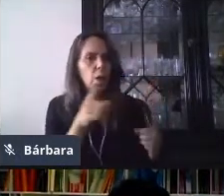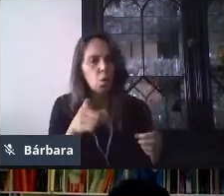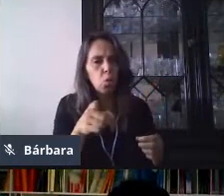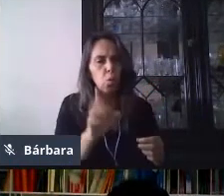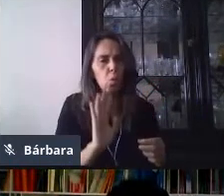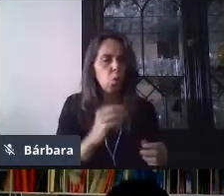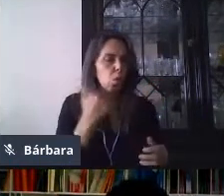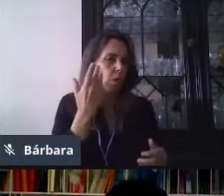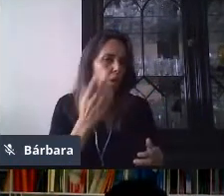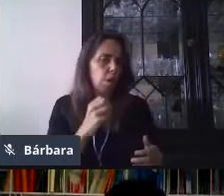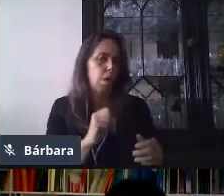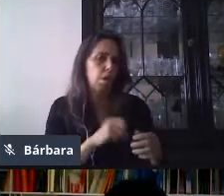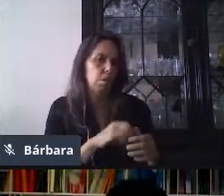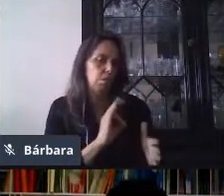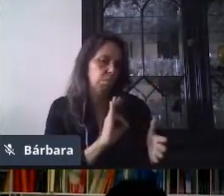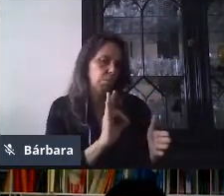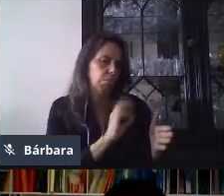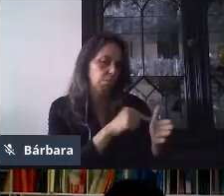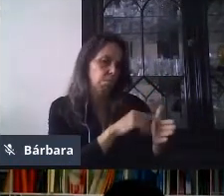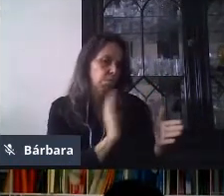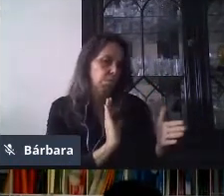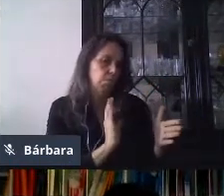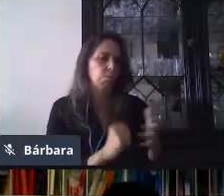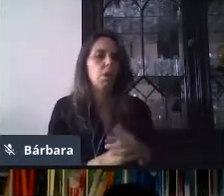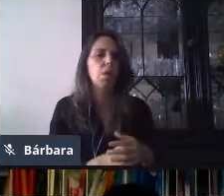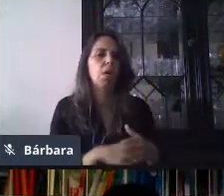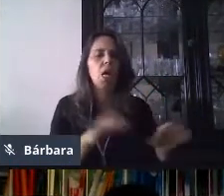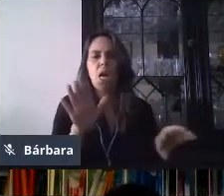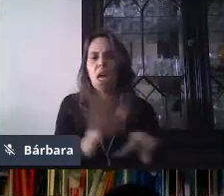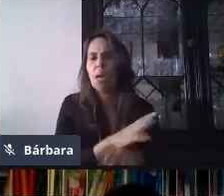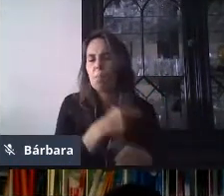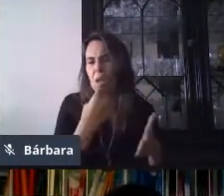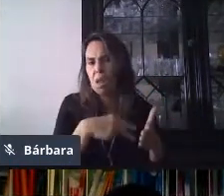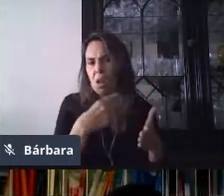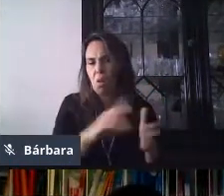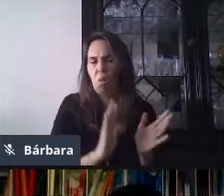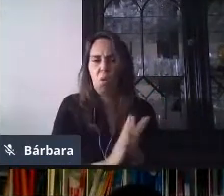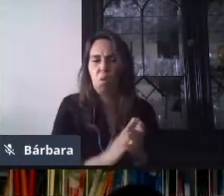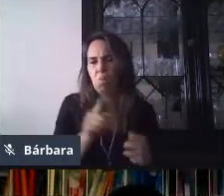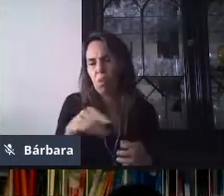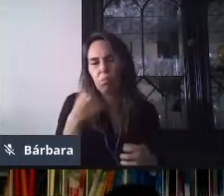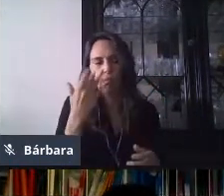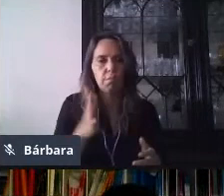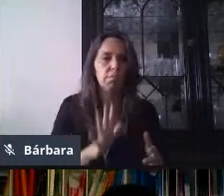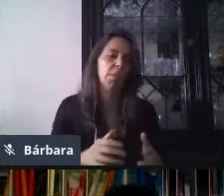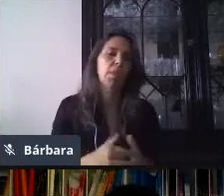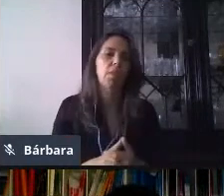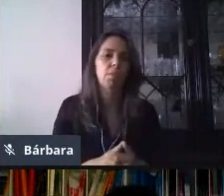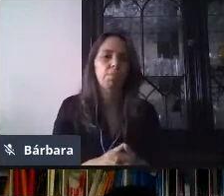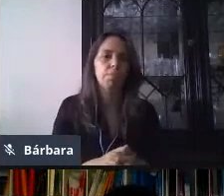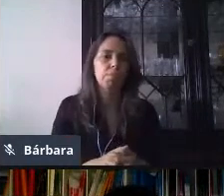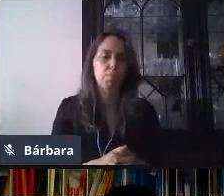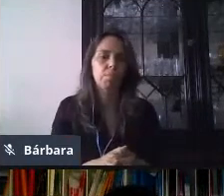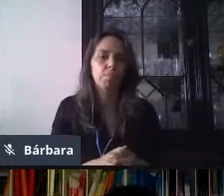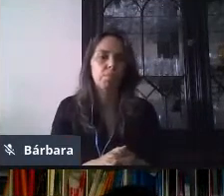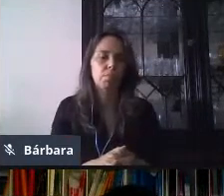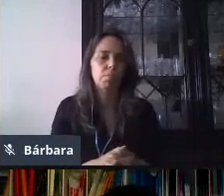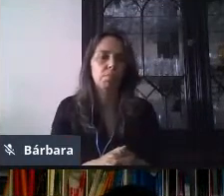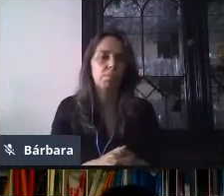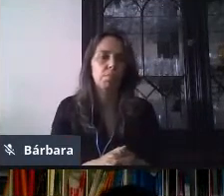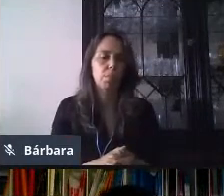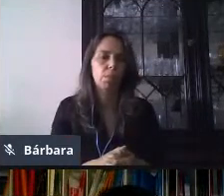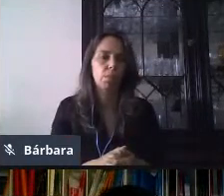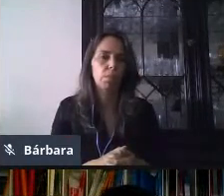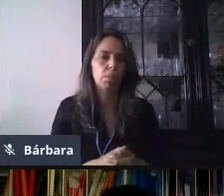mensaje personalizado. También, si yo quiero incluir el formulario en el correo electrónico, para que sea una forma más accesible en la que mis alumnos